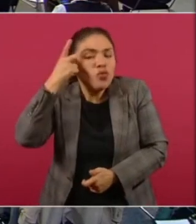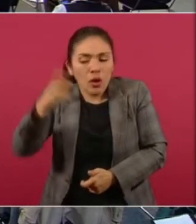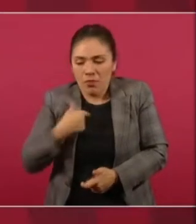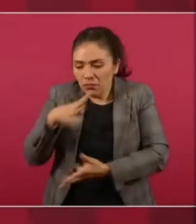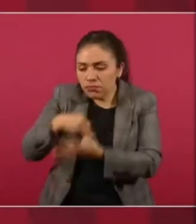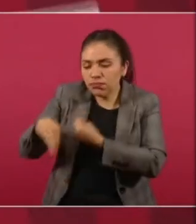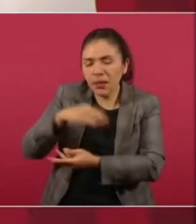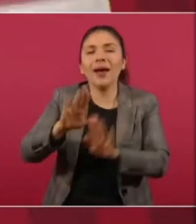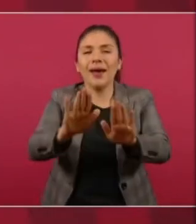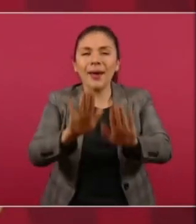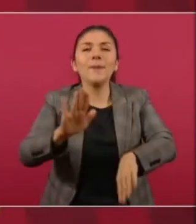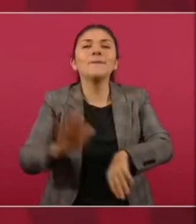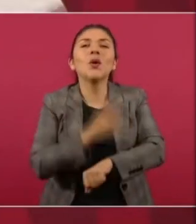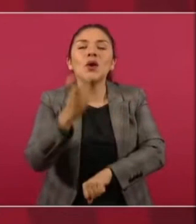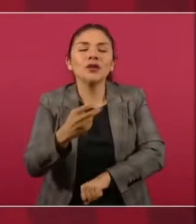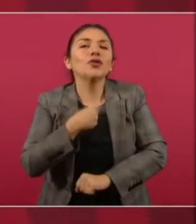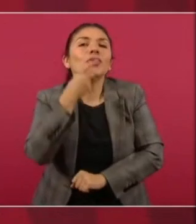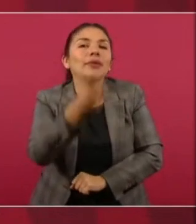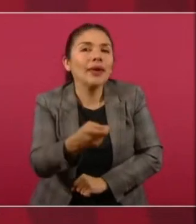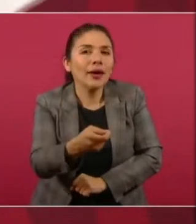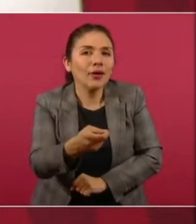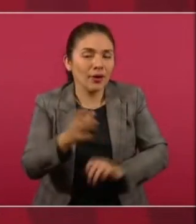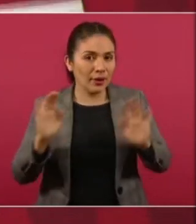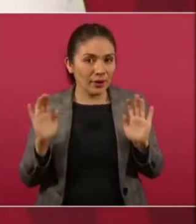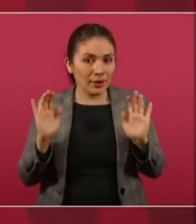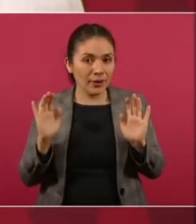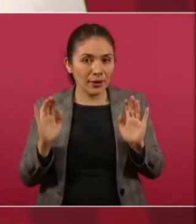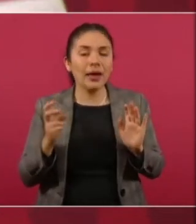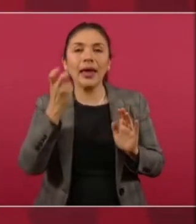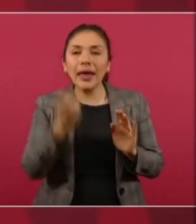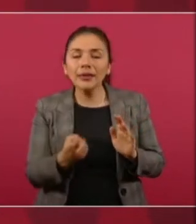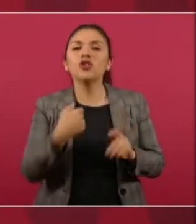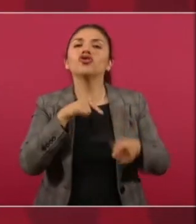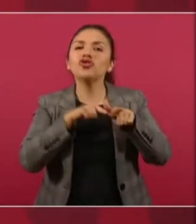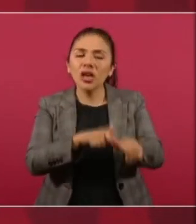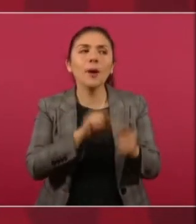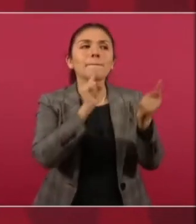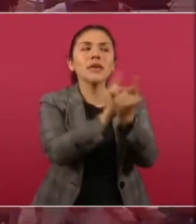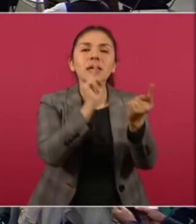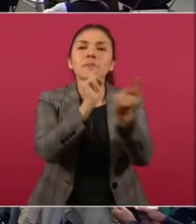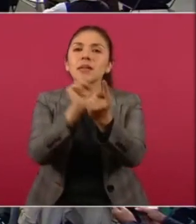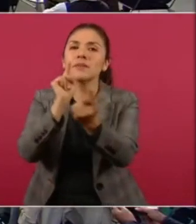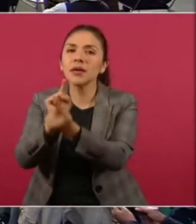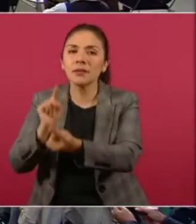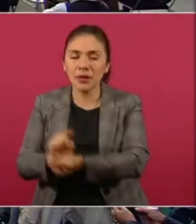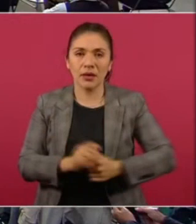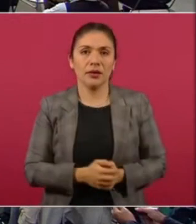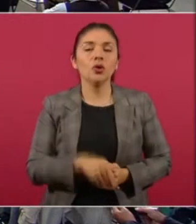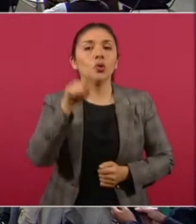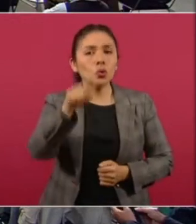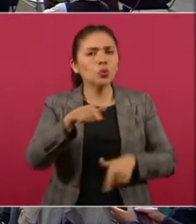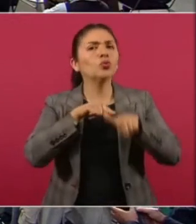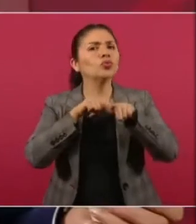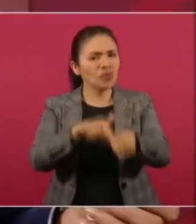recursos. Por eso. Nada más te estoy diciendo eso. Entonces, vamos a seguir hablando con la gente. Mal haría de no recorrer el país. vas a